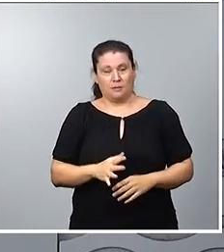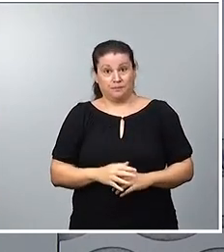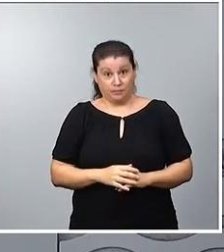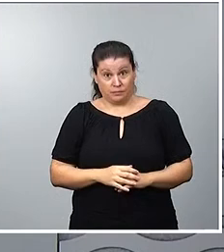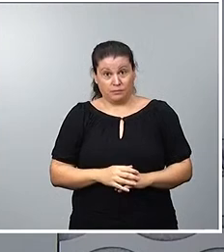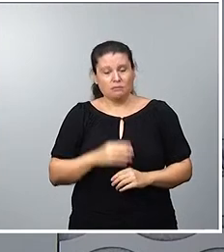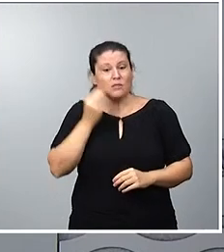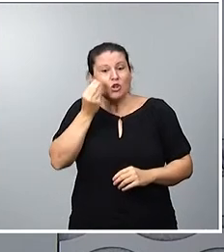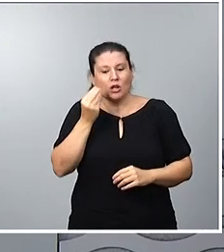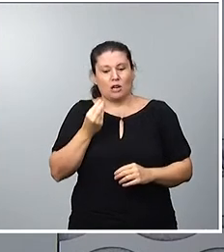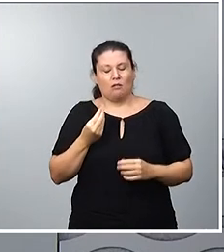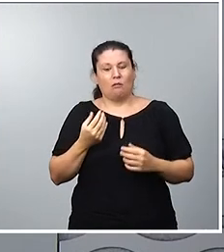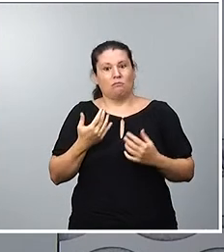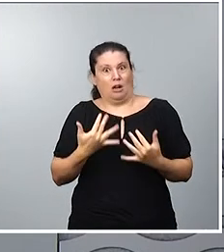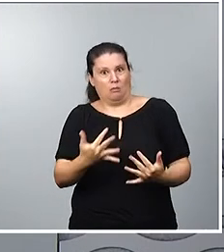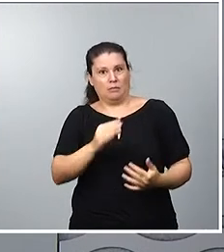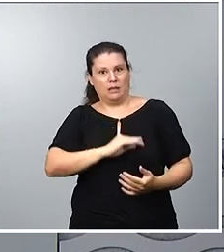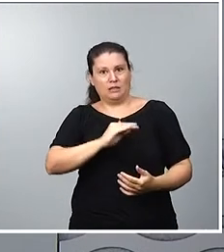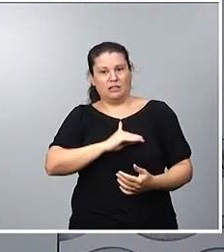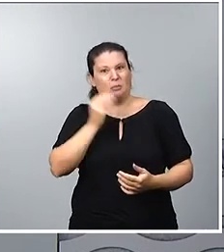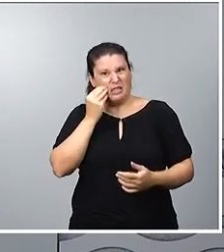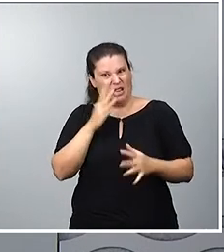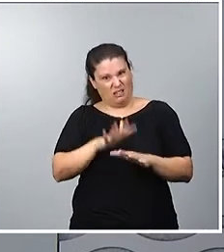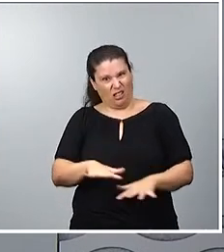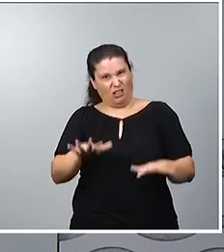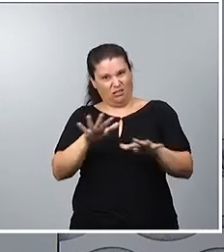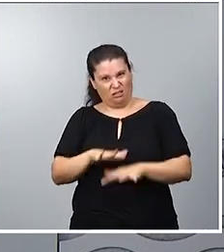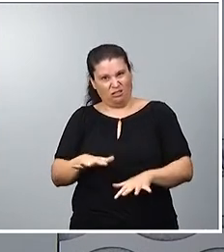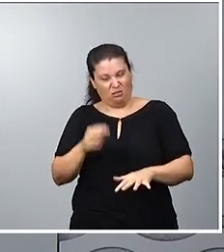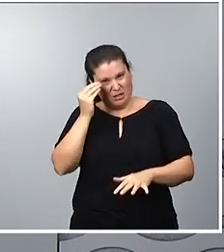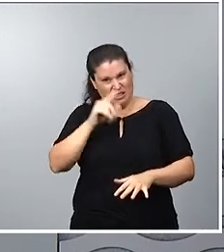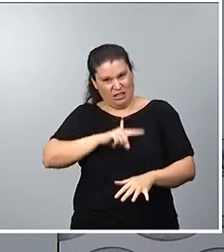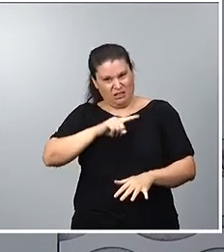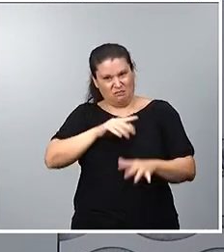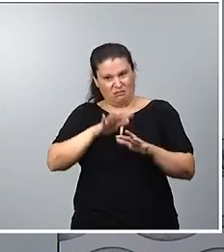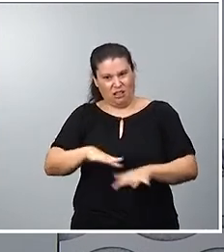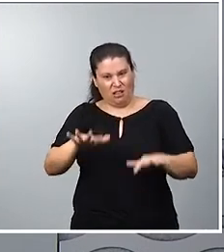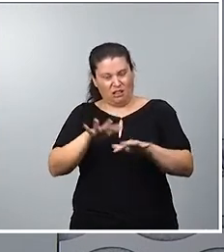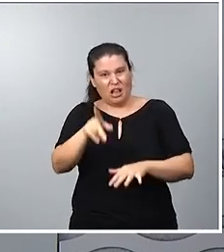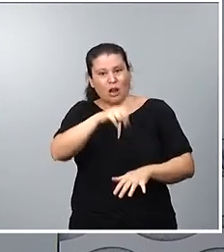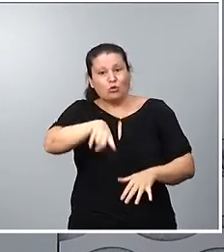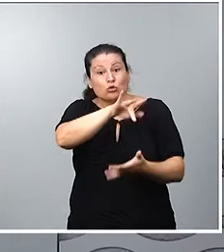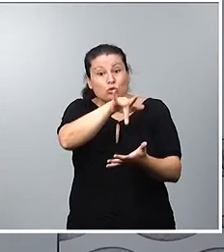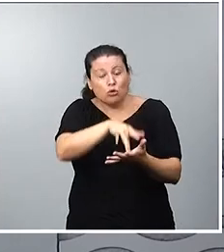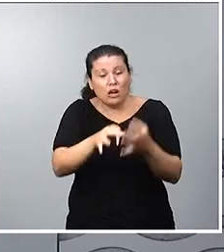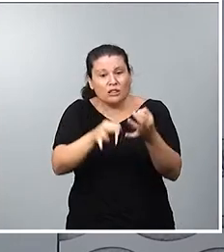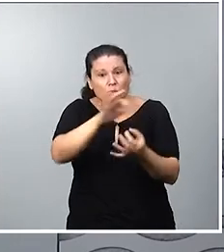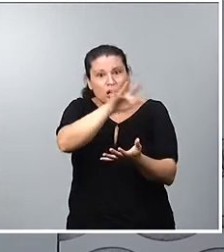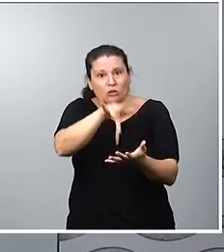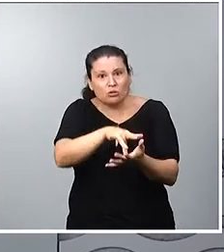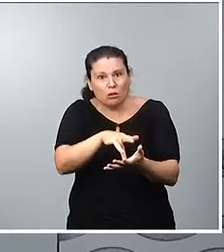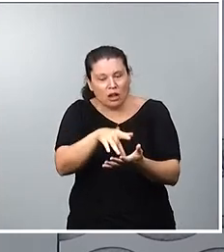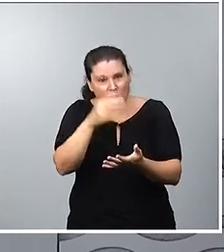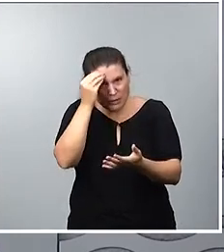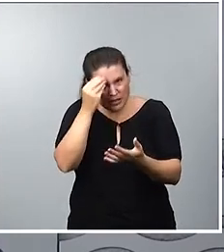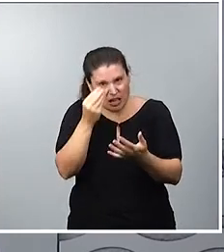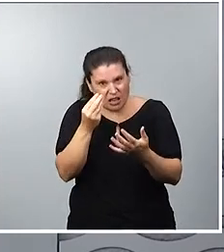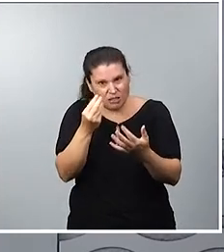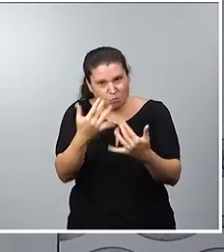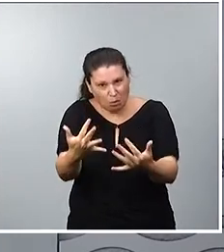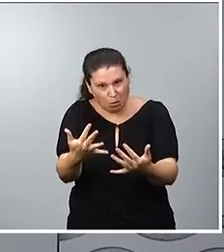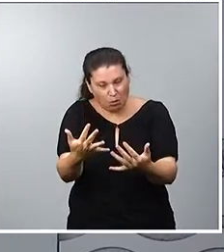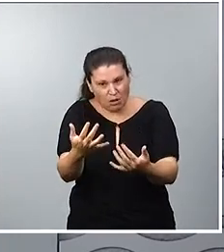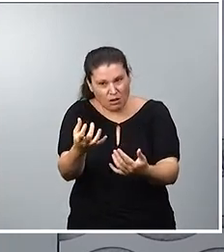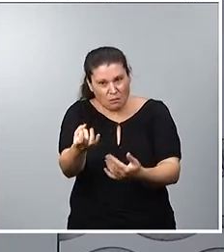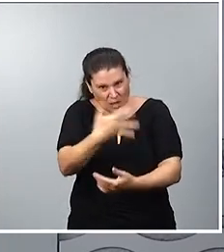¿Hay lentitud? ¿Alguno de ustedes ha tenido algún pleito en los tribunales? Por lo tanto, en fin, la prensa